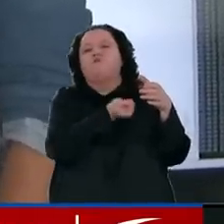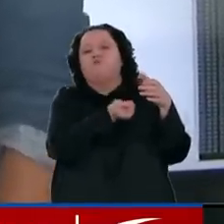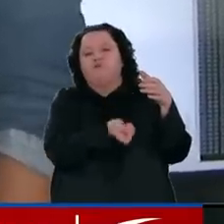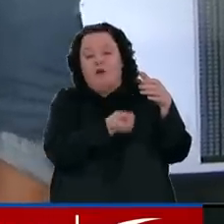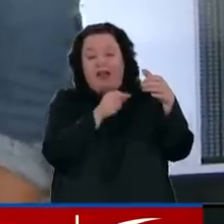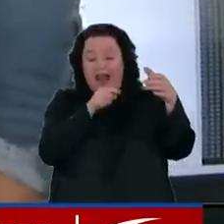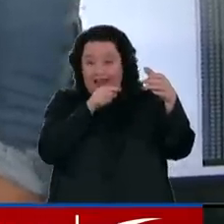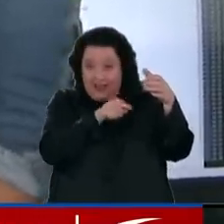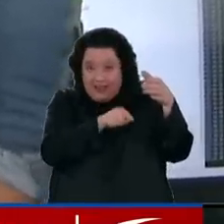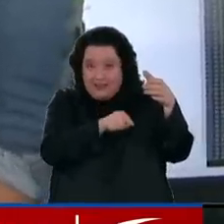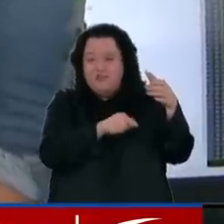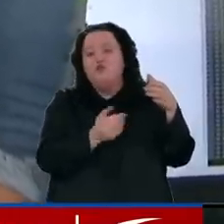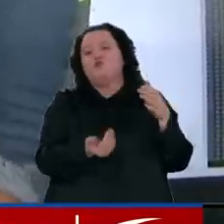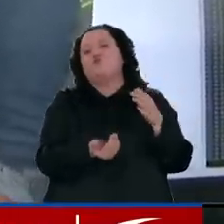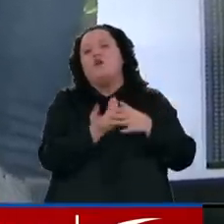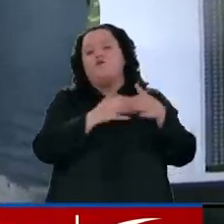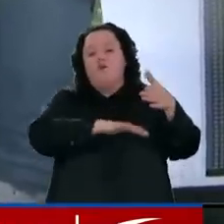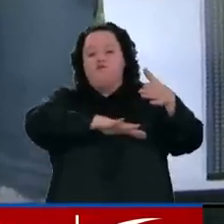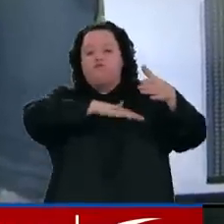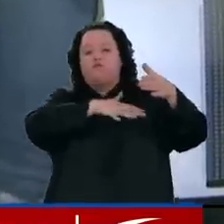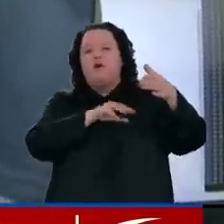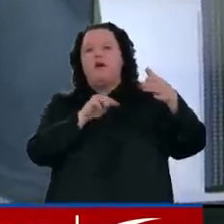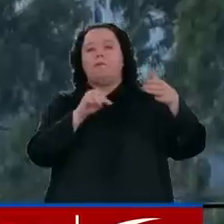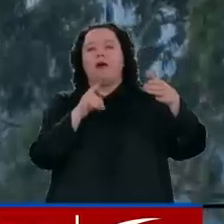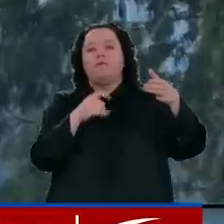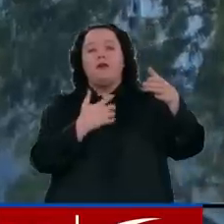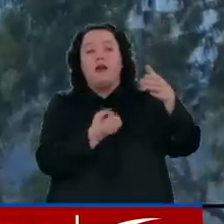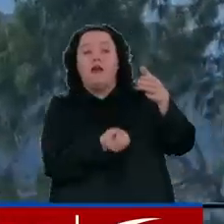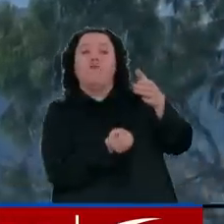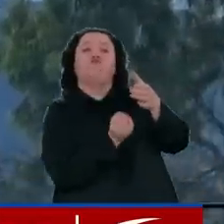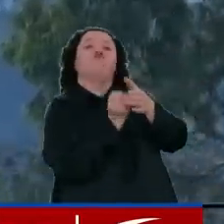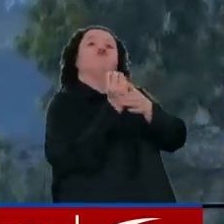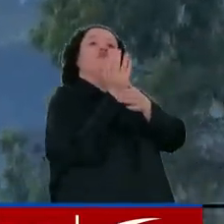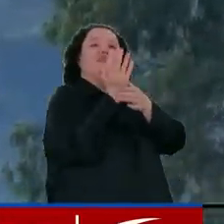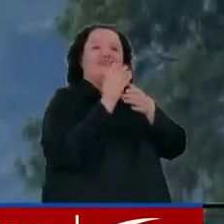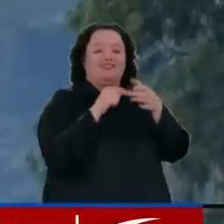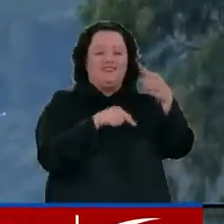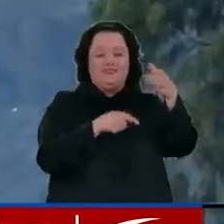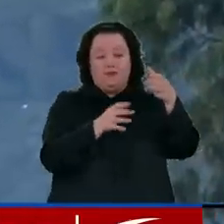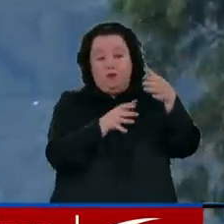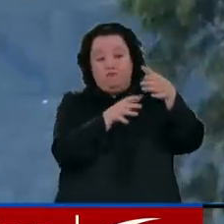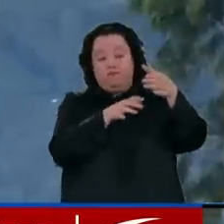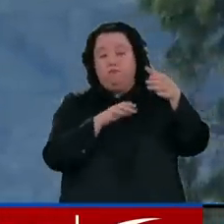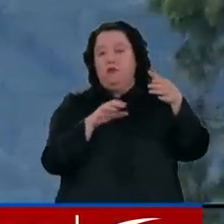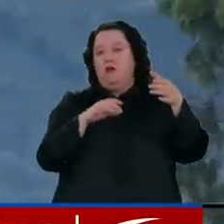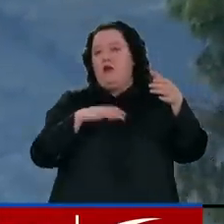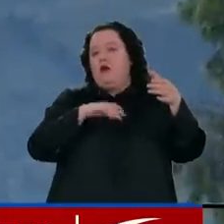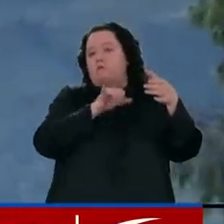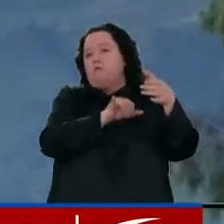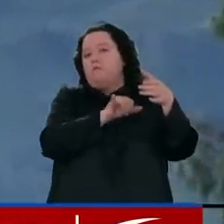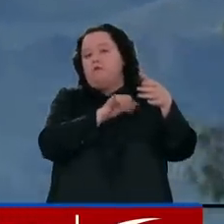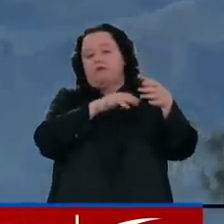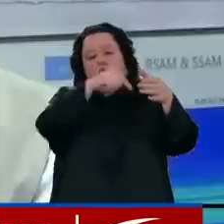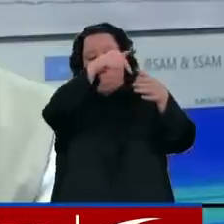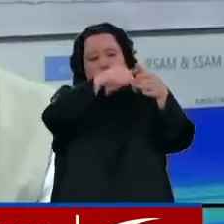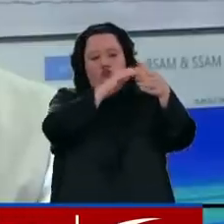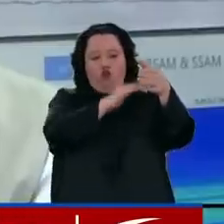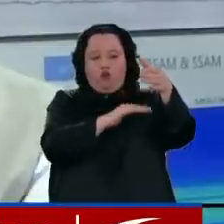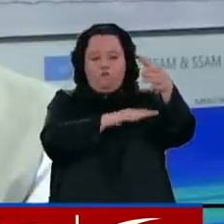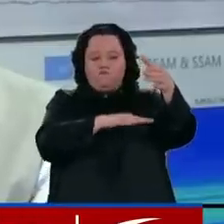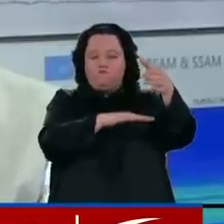corresponde a ese nuevo magma que busca salida. Ese domo es un magma que está ahí ya emplazado en el fondo del cráter.